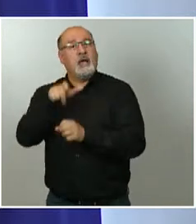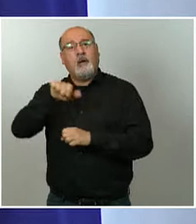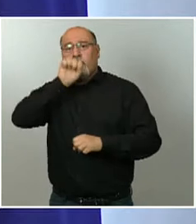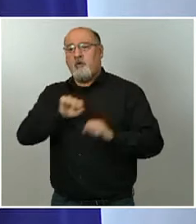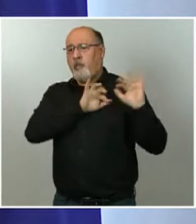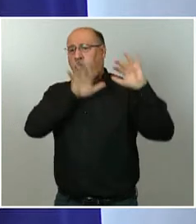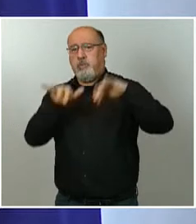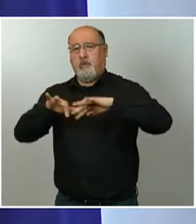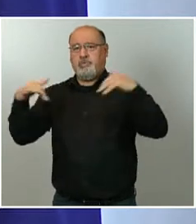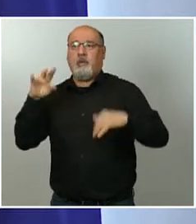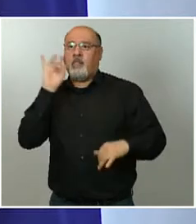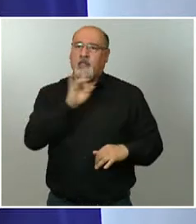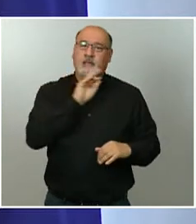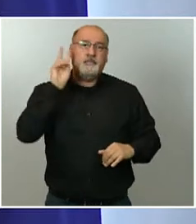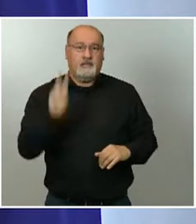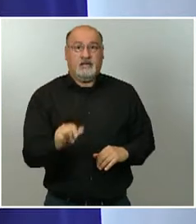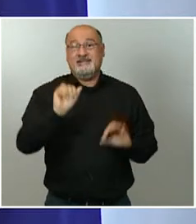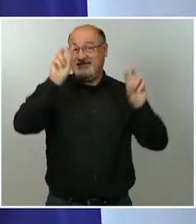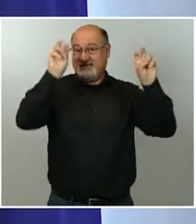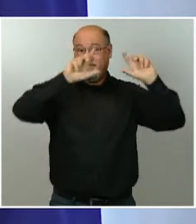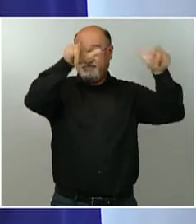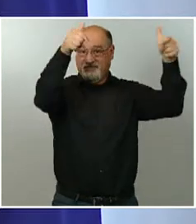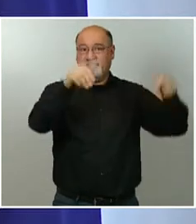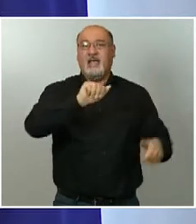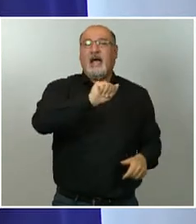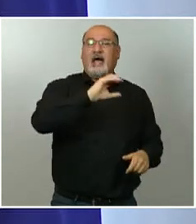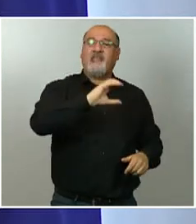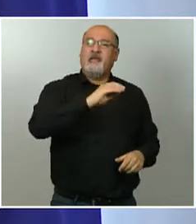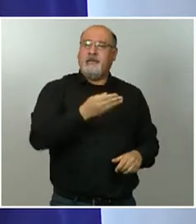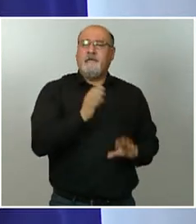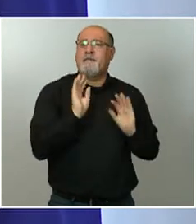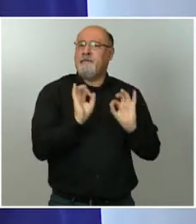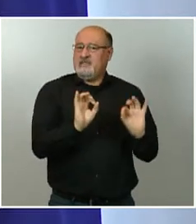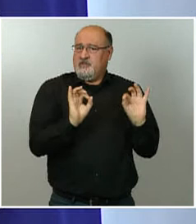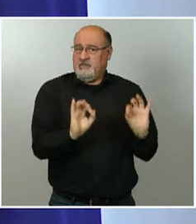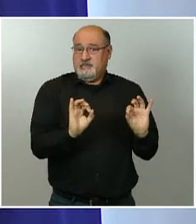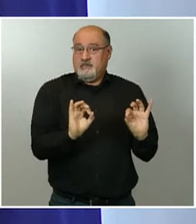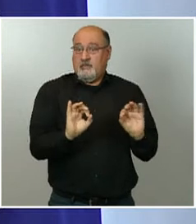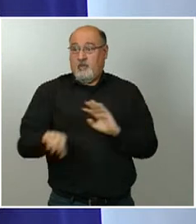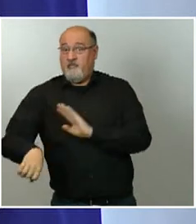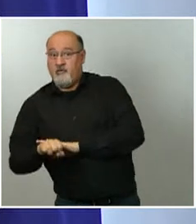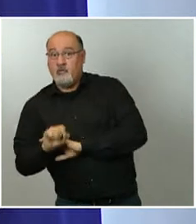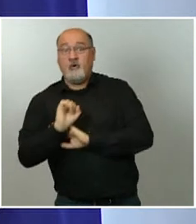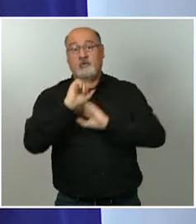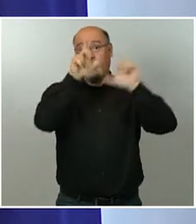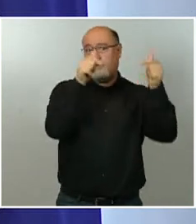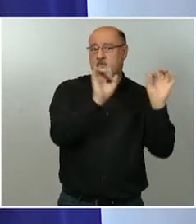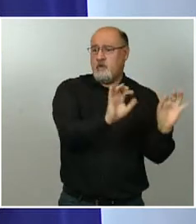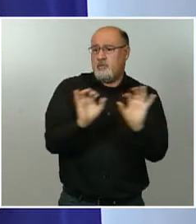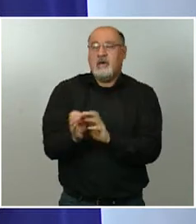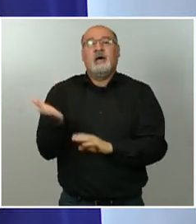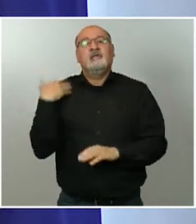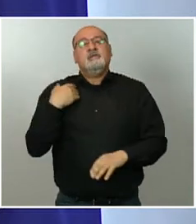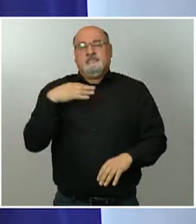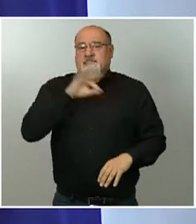Con la ACB vamos a hacer lo mismo. Es verdad que tenemos un poco más tiempo. Yo ayer hablé con Antonio Martín y lo que hemos decidido, pues en